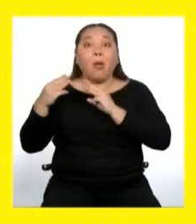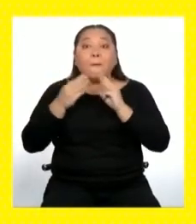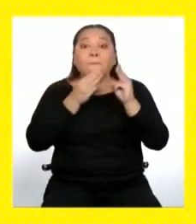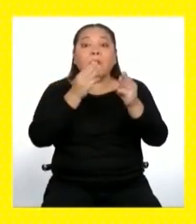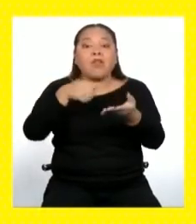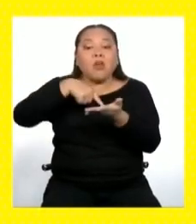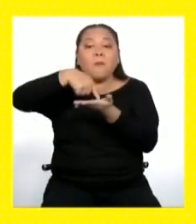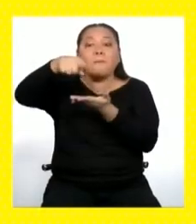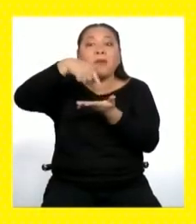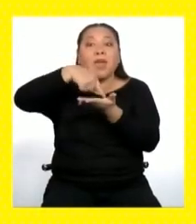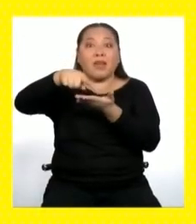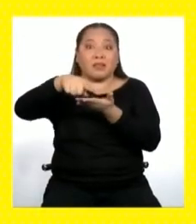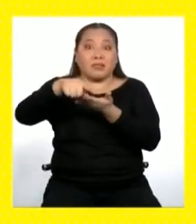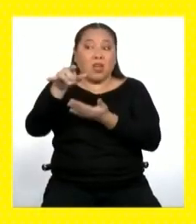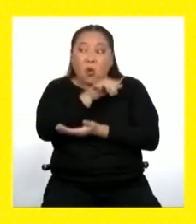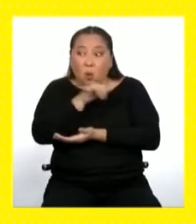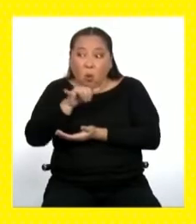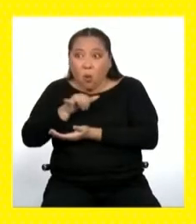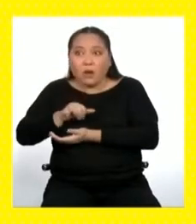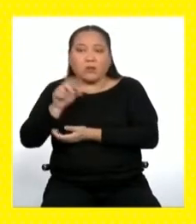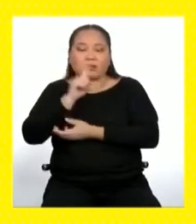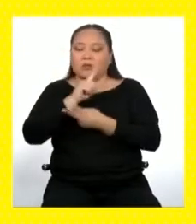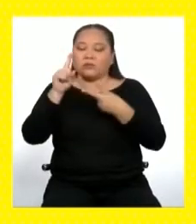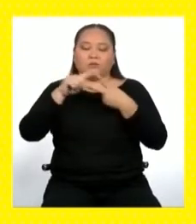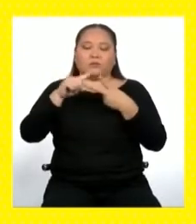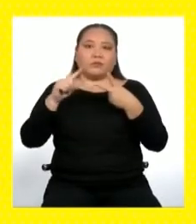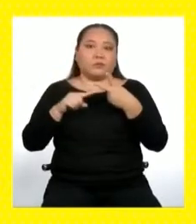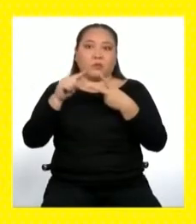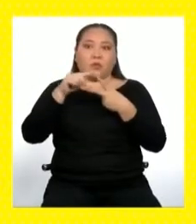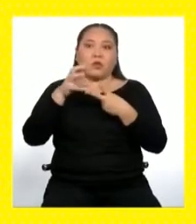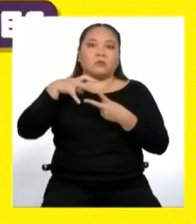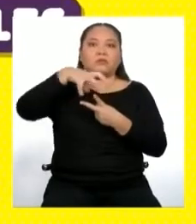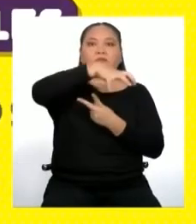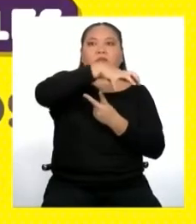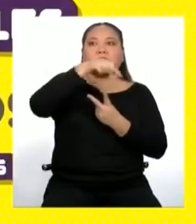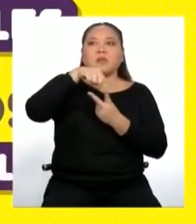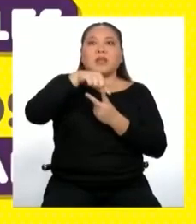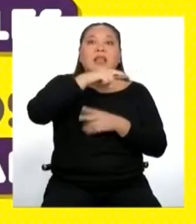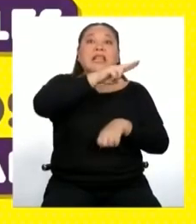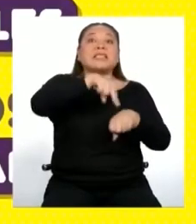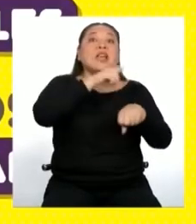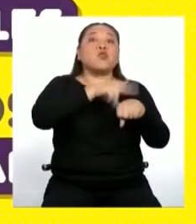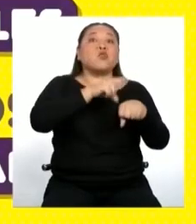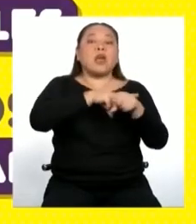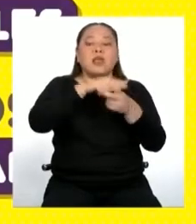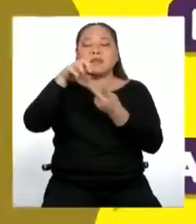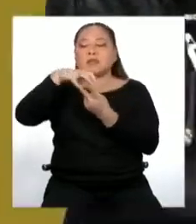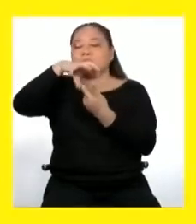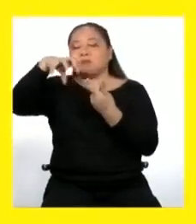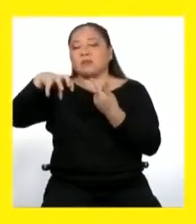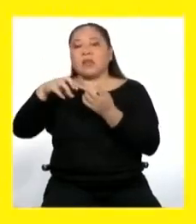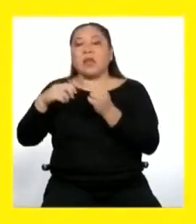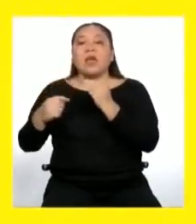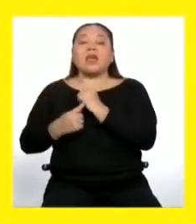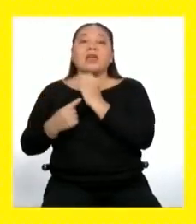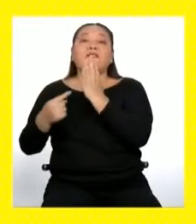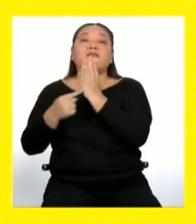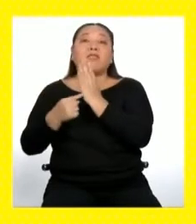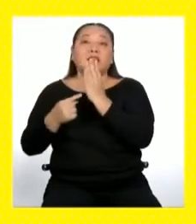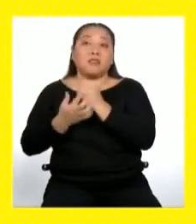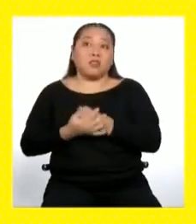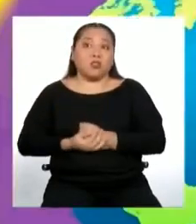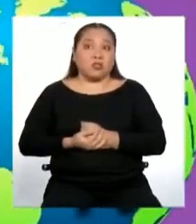son iguales. Así que los clasificamos en dos grupos, los medios naturales y los artificiales. Los medios